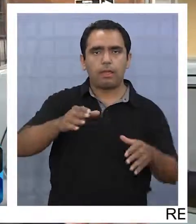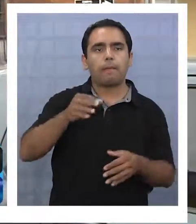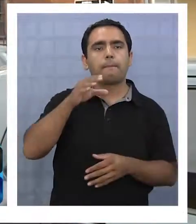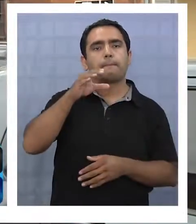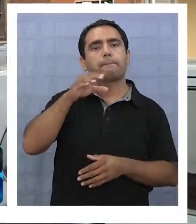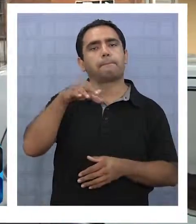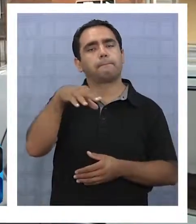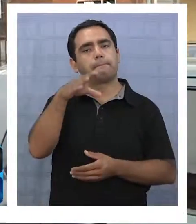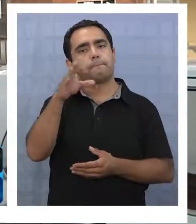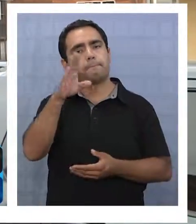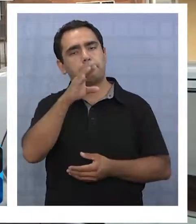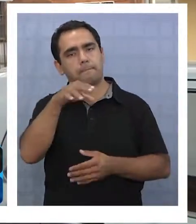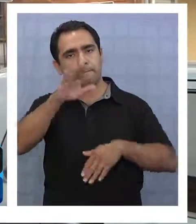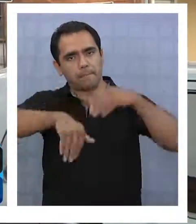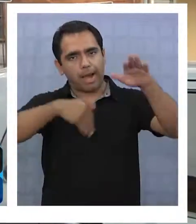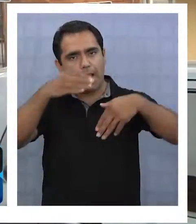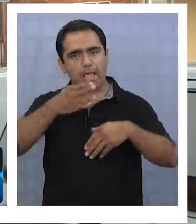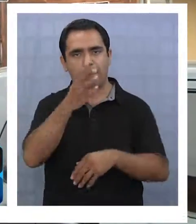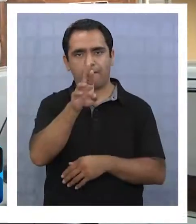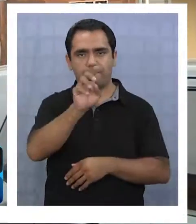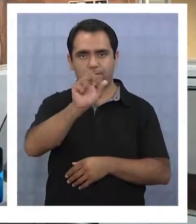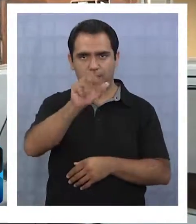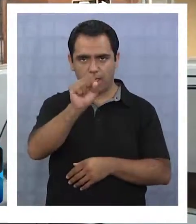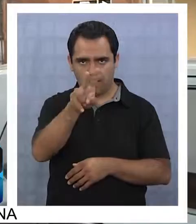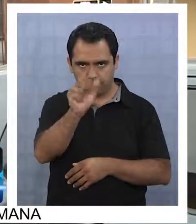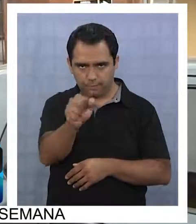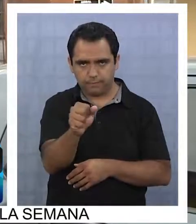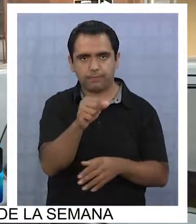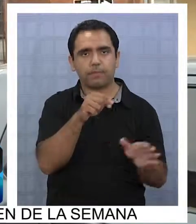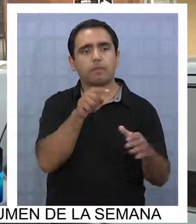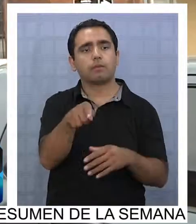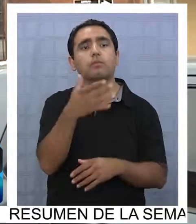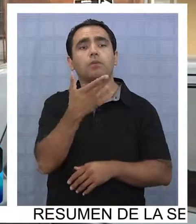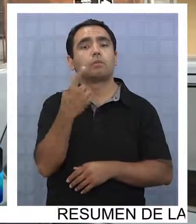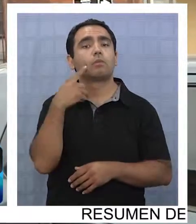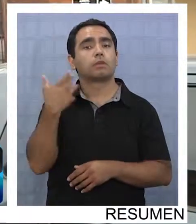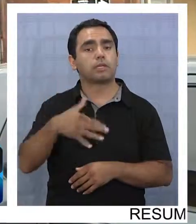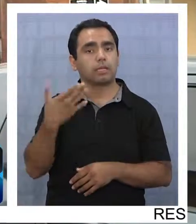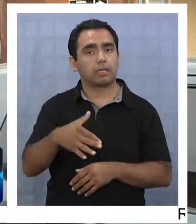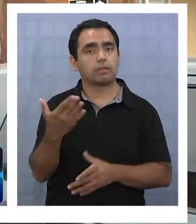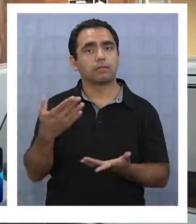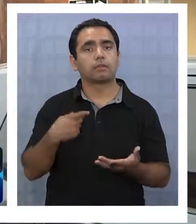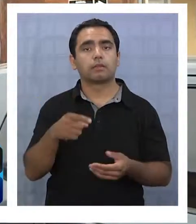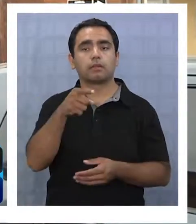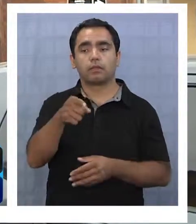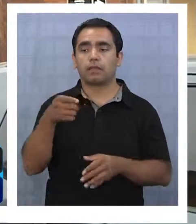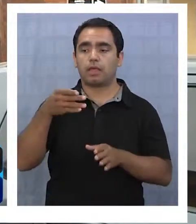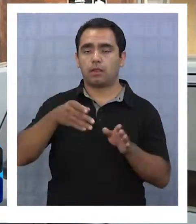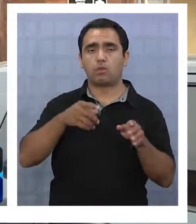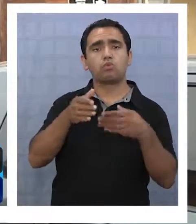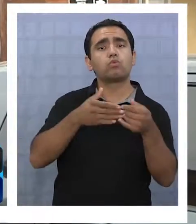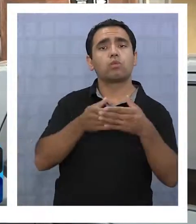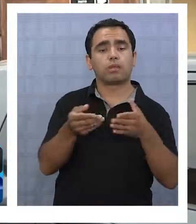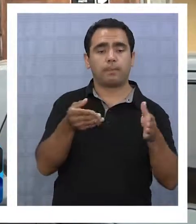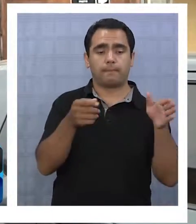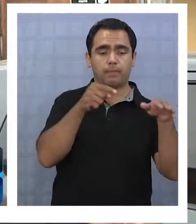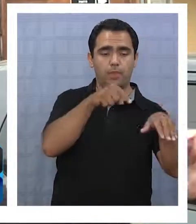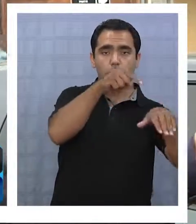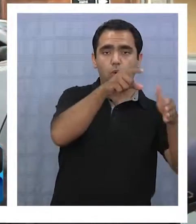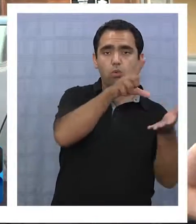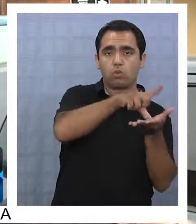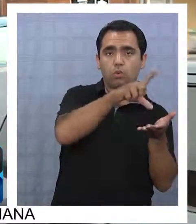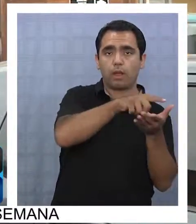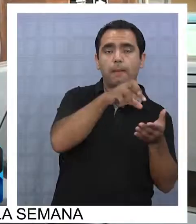de todo lo que es el Parque Playa Brava, que se le agrega un tramo bien interesante y bien importante desde el punto de vista de extensión, que es desde la Posa de los Caballos